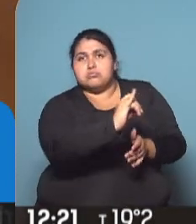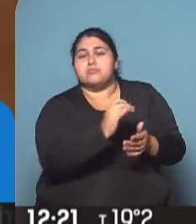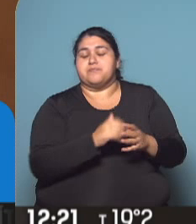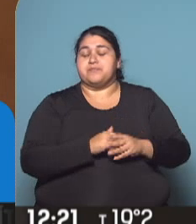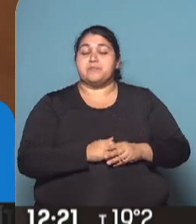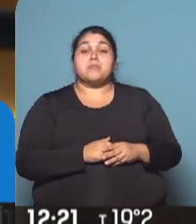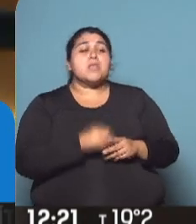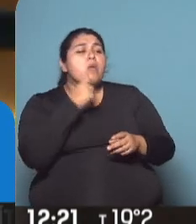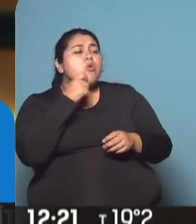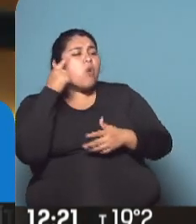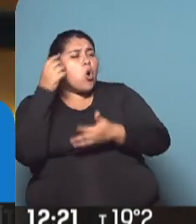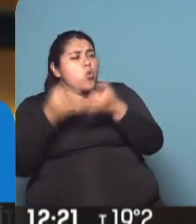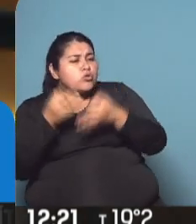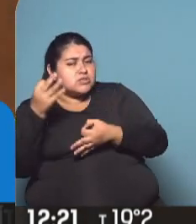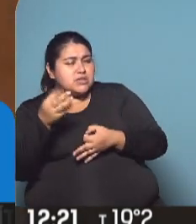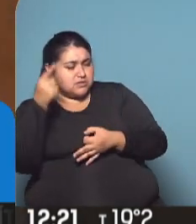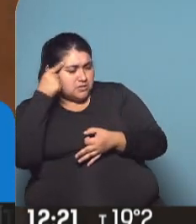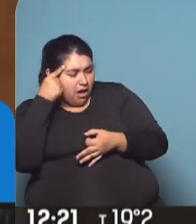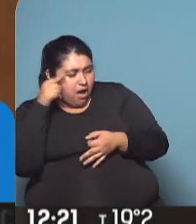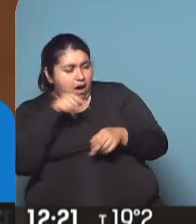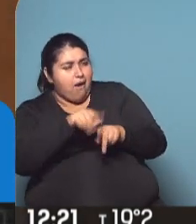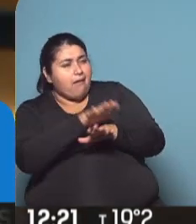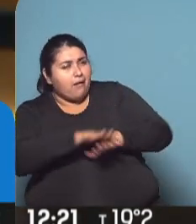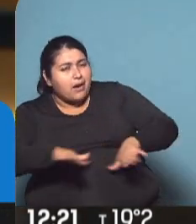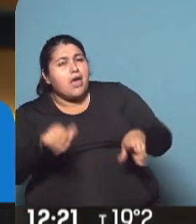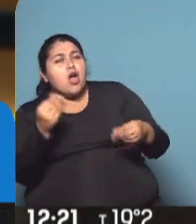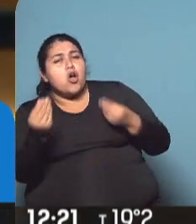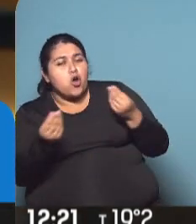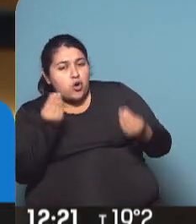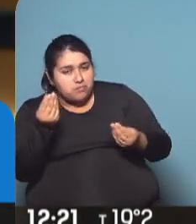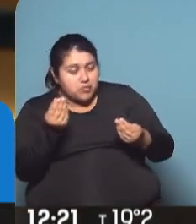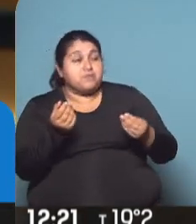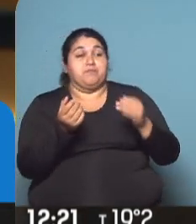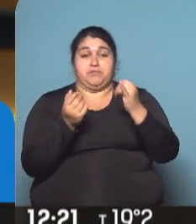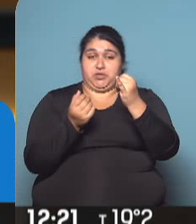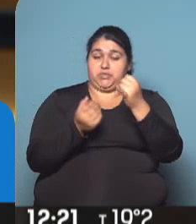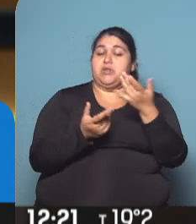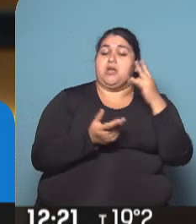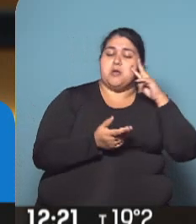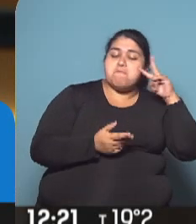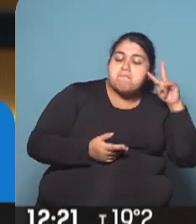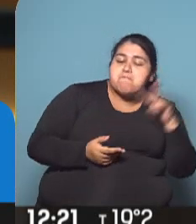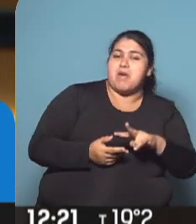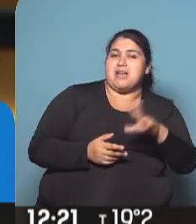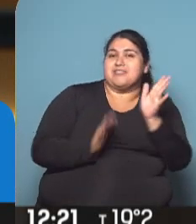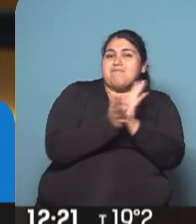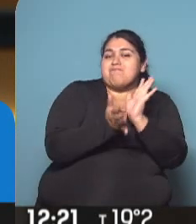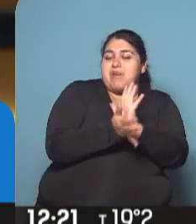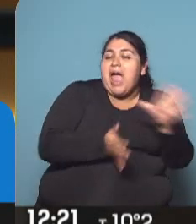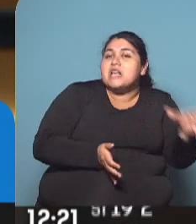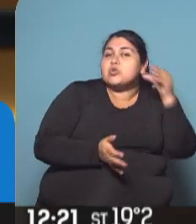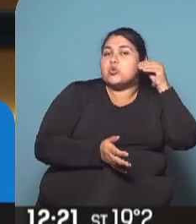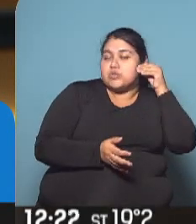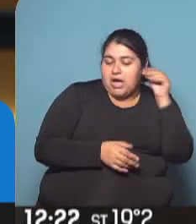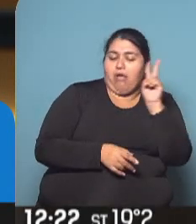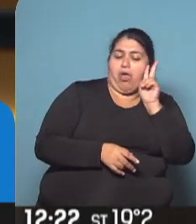escucha a los chicos? ¿Qué tanto les cree? El derecho a ser escuchado de los niños y adolescentes es fundamental y trabajamos en eso